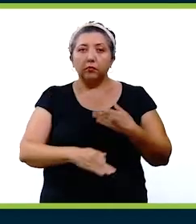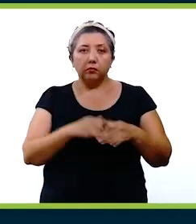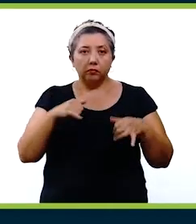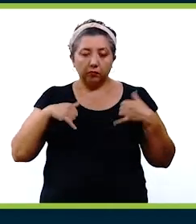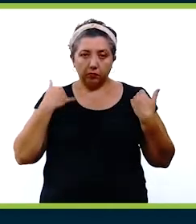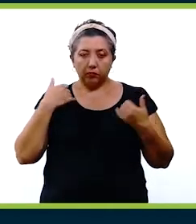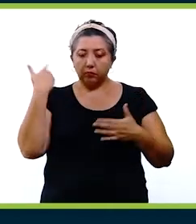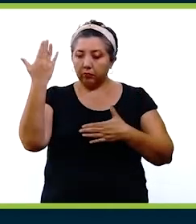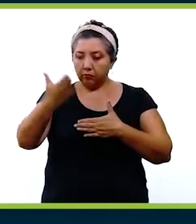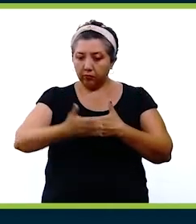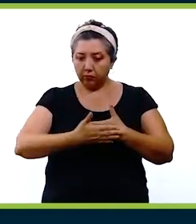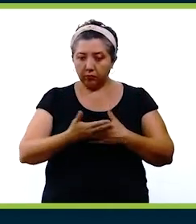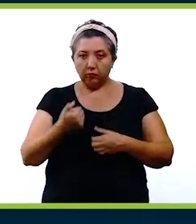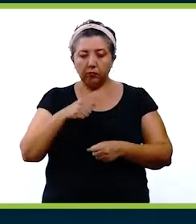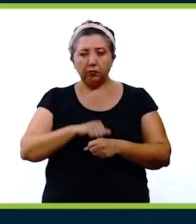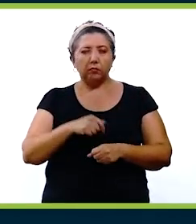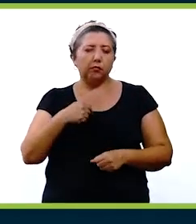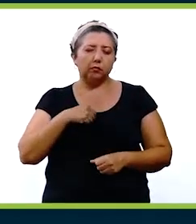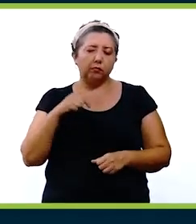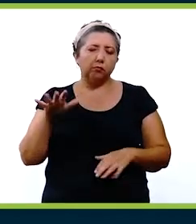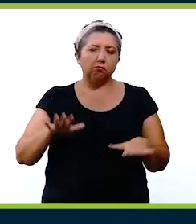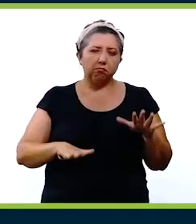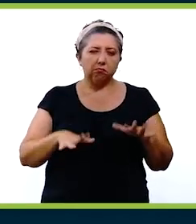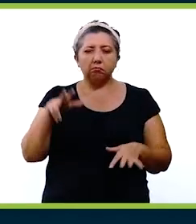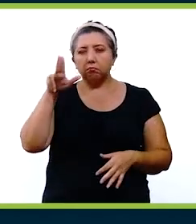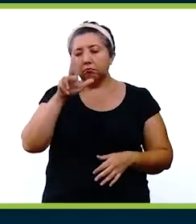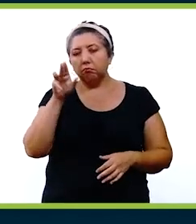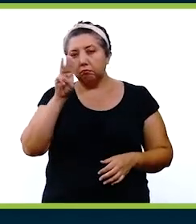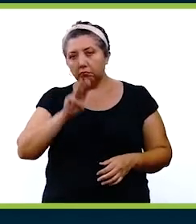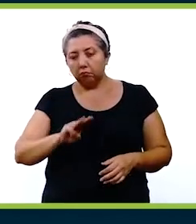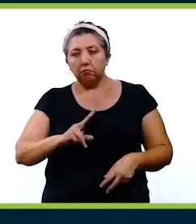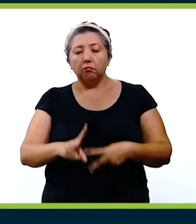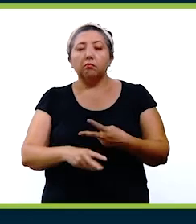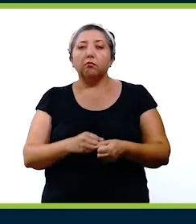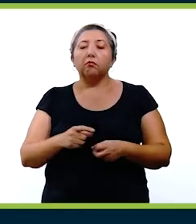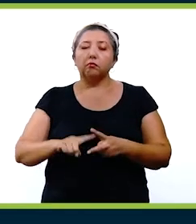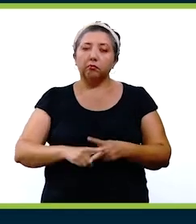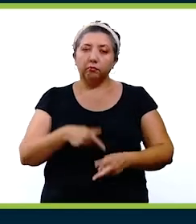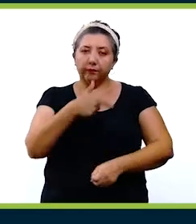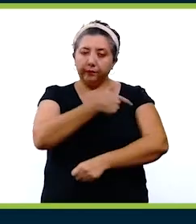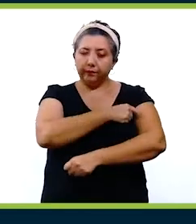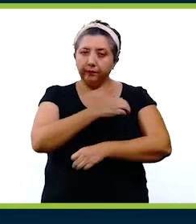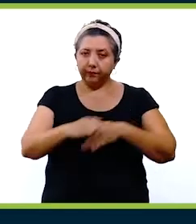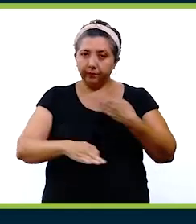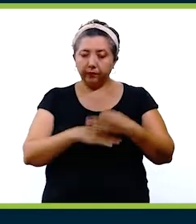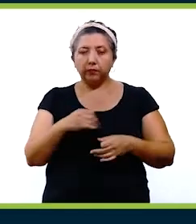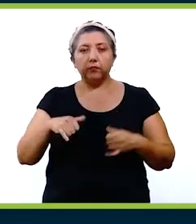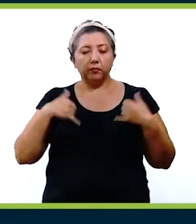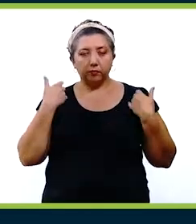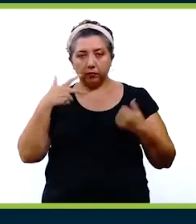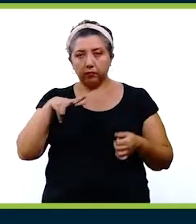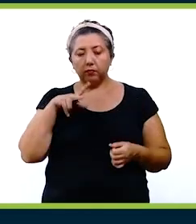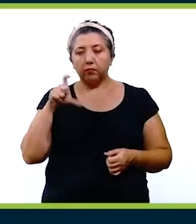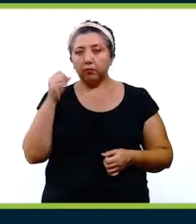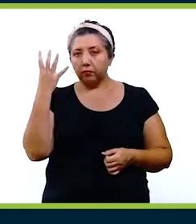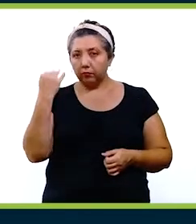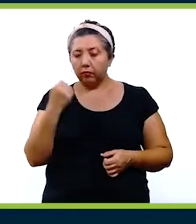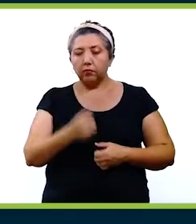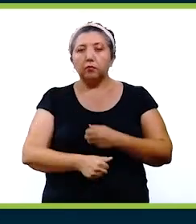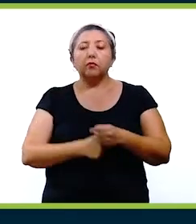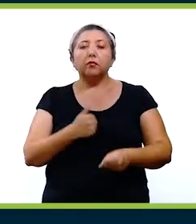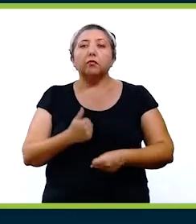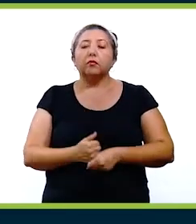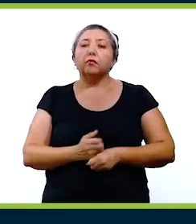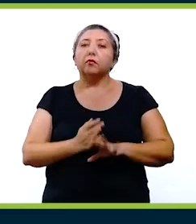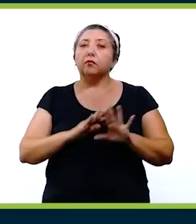partir de la próxima semana, yo calculo entre martes y miércoles, vamos a empezar ya a vacunar a todos los jóvenes de entre 18 y 29 años de la Ciudad de Mérida,